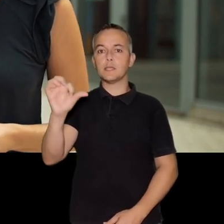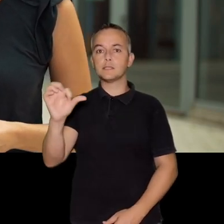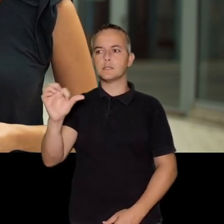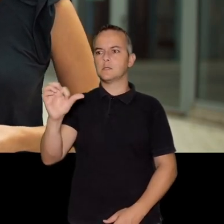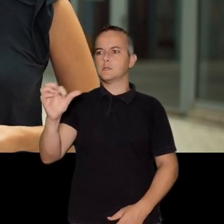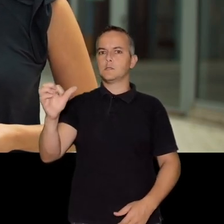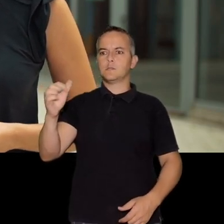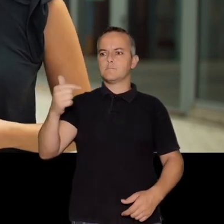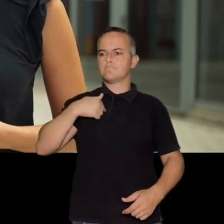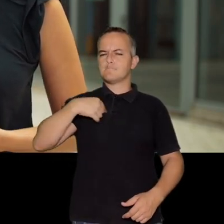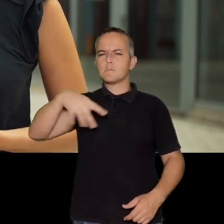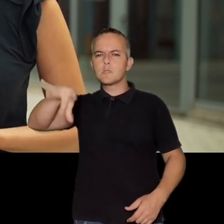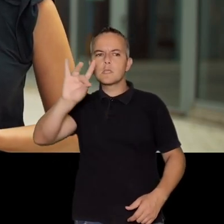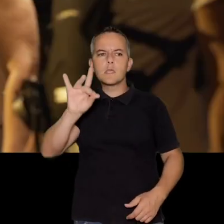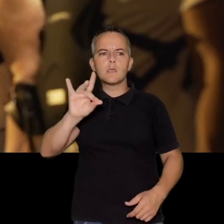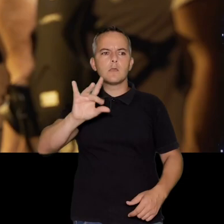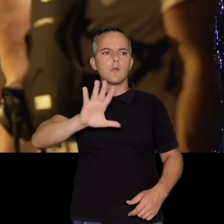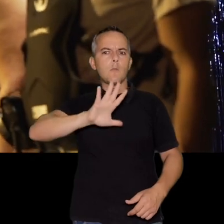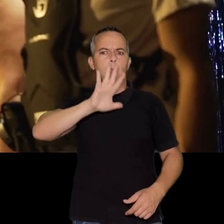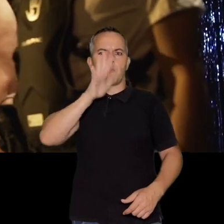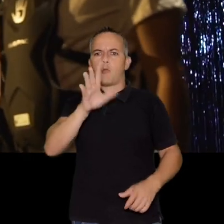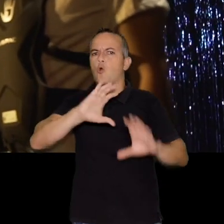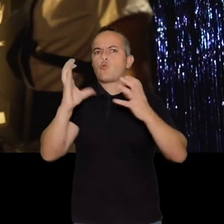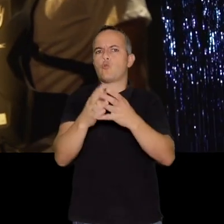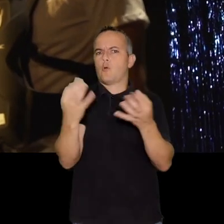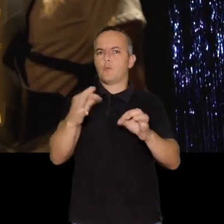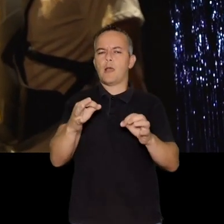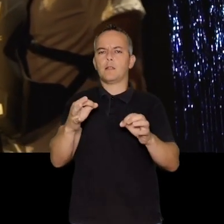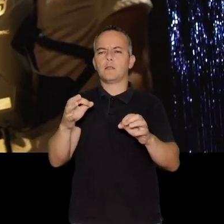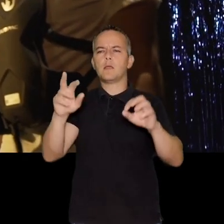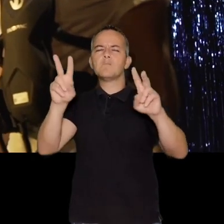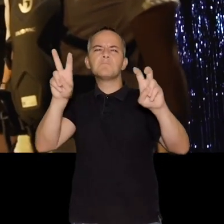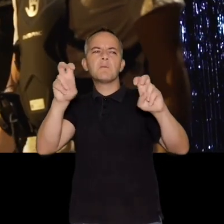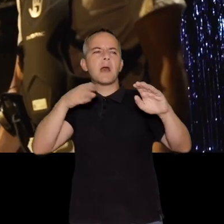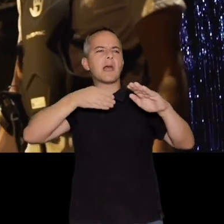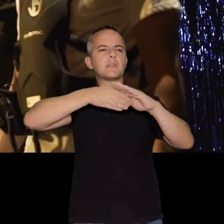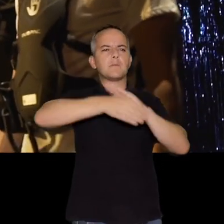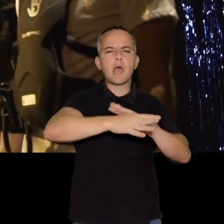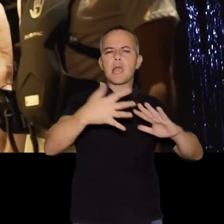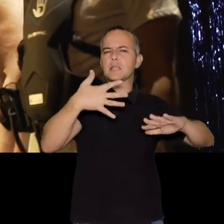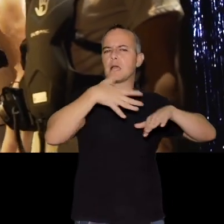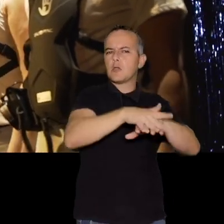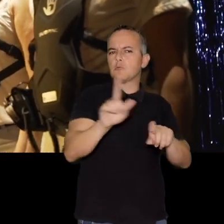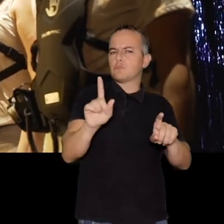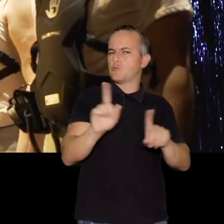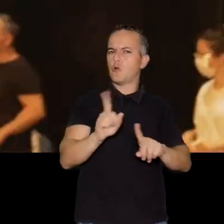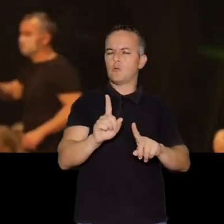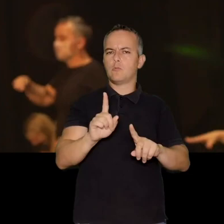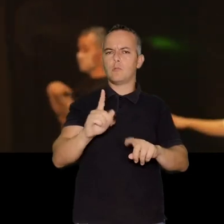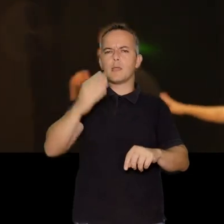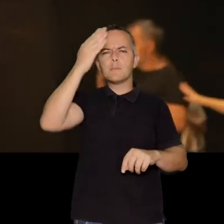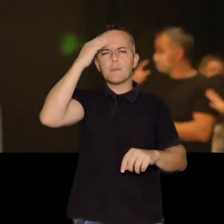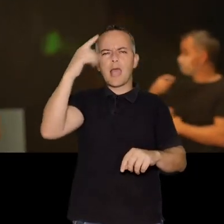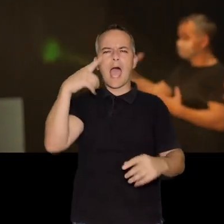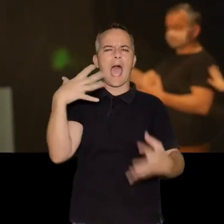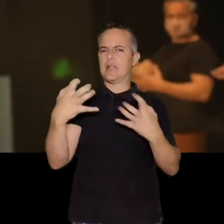pues ha sido una elección de elenco, no fue una elección de accesibilidad o de integración, fue una